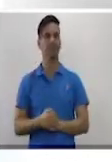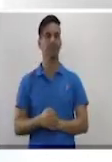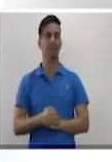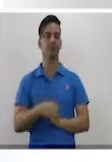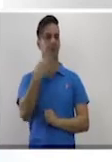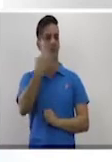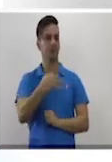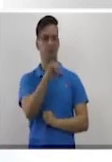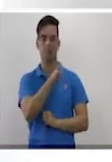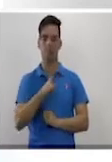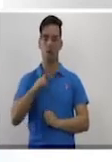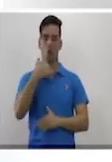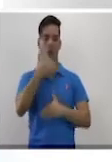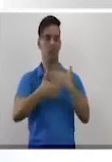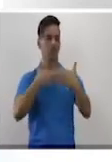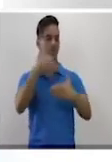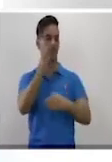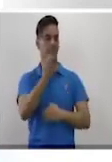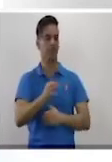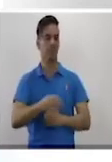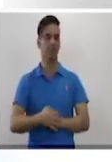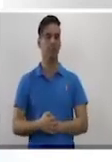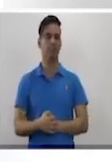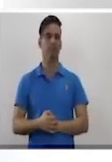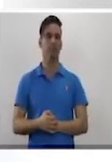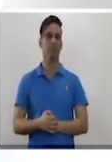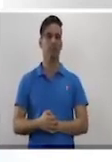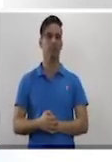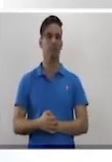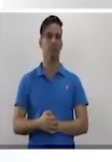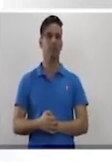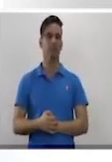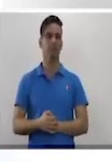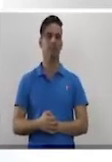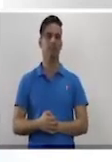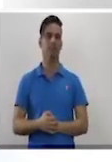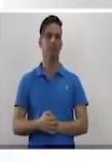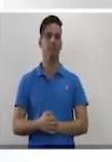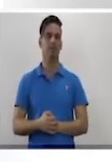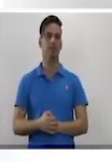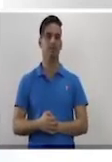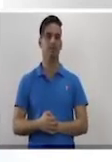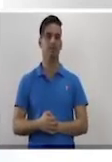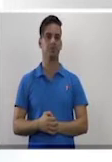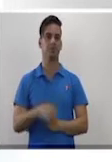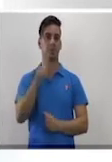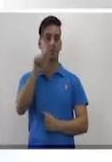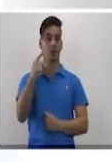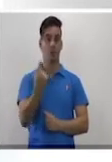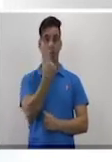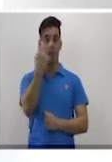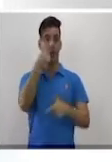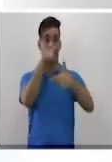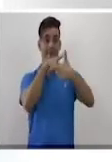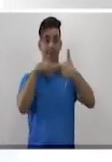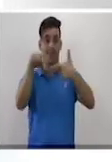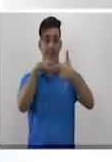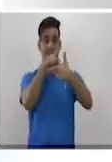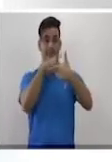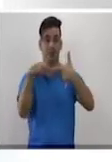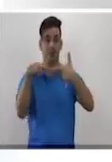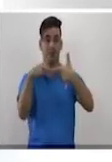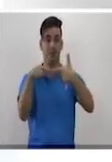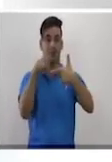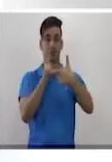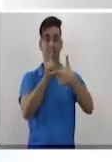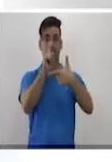cociente. Sí. ¿Cómo lo vas a hacer? El cociente de monomio. Vas a dividir los coeficientes